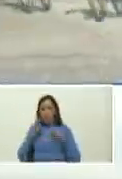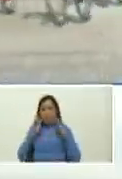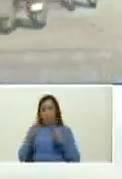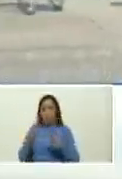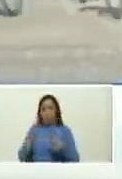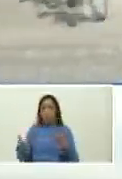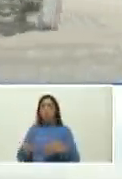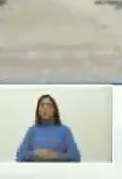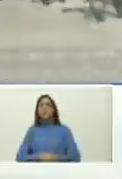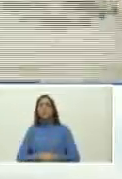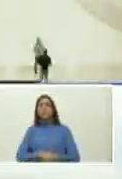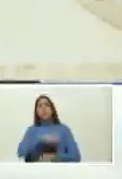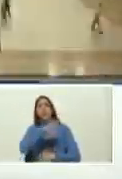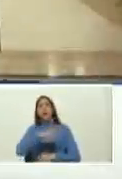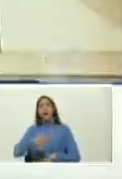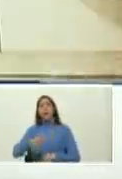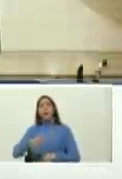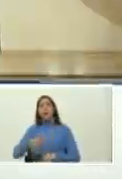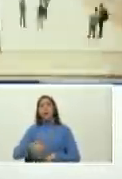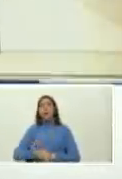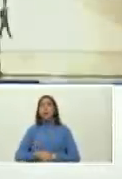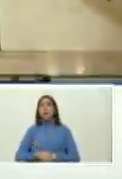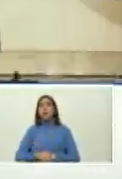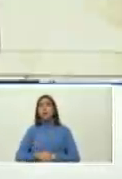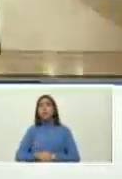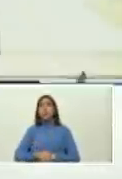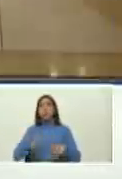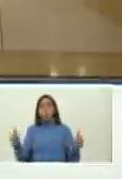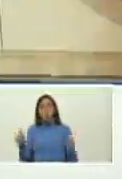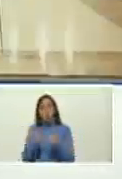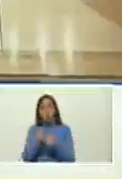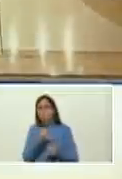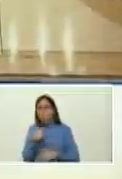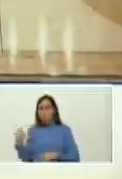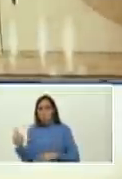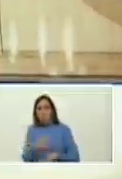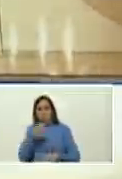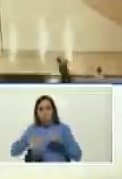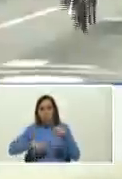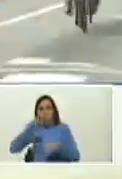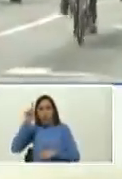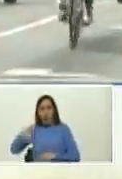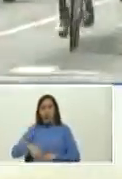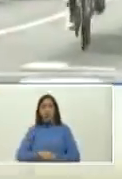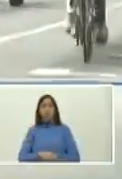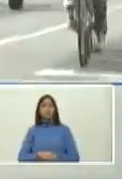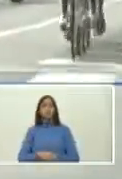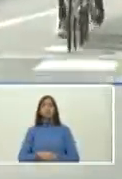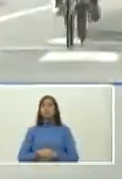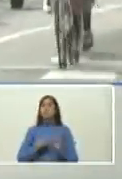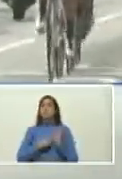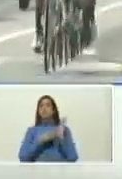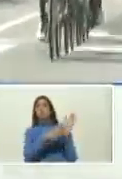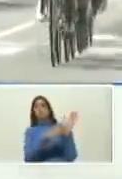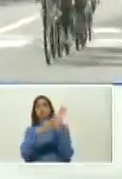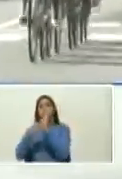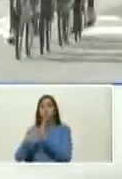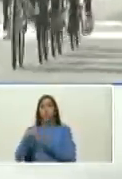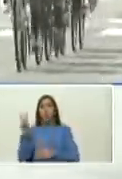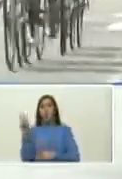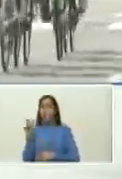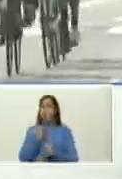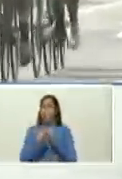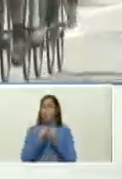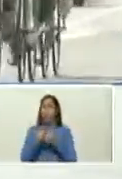la gente salió a acompañar la vuelta ciclística Venezuela está brillando a nivel de deporte la